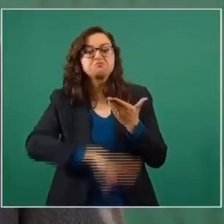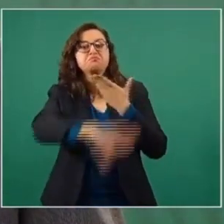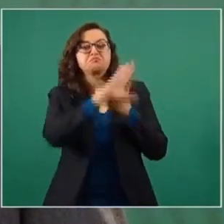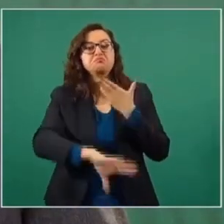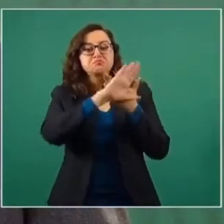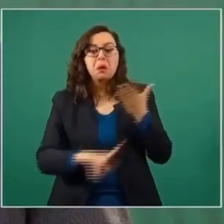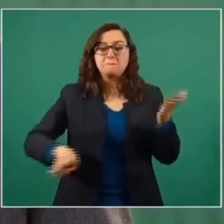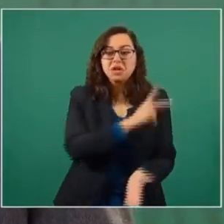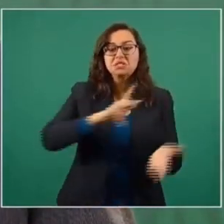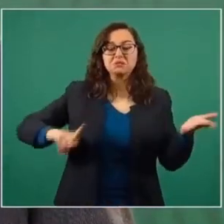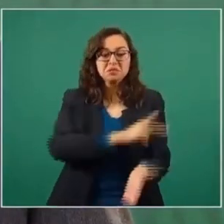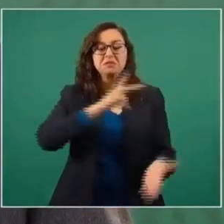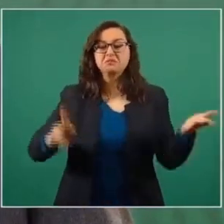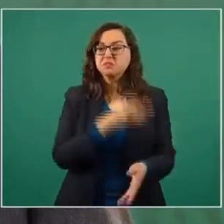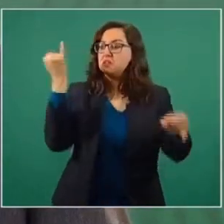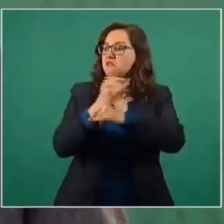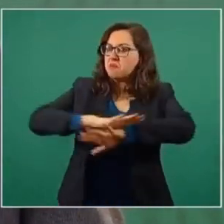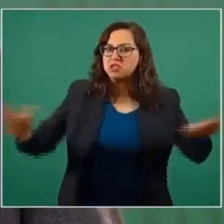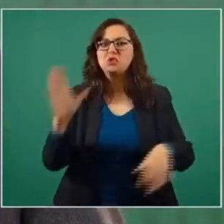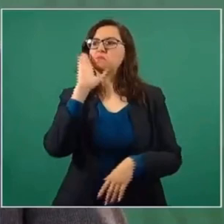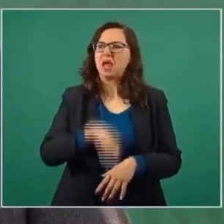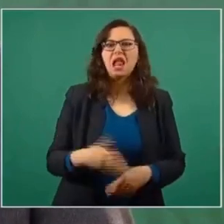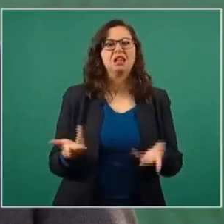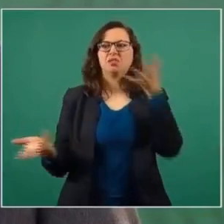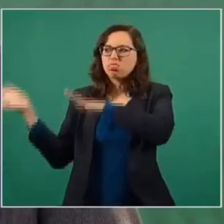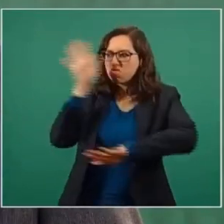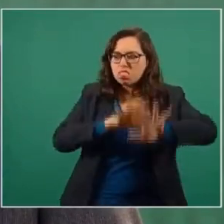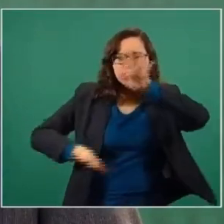constantes? La desinformación, la manipulación.